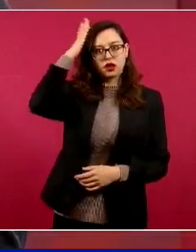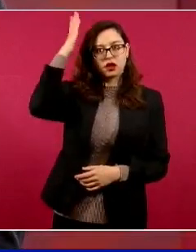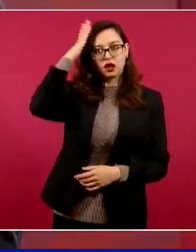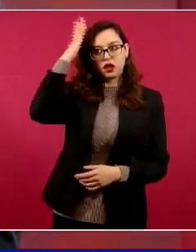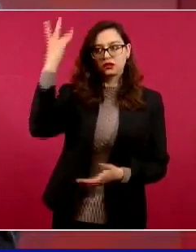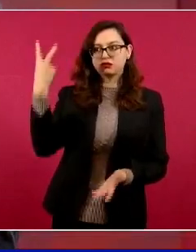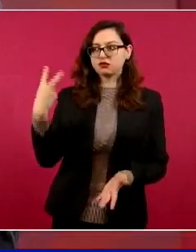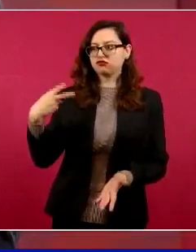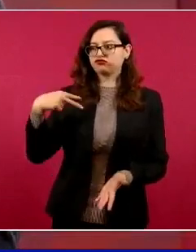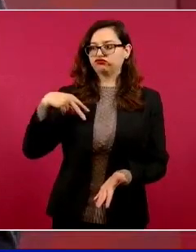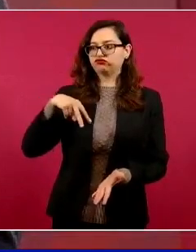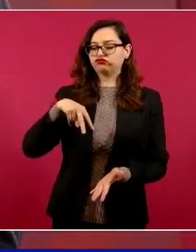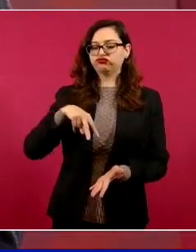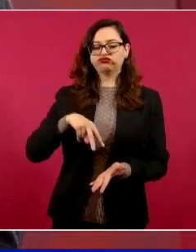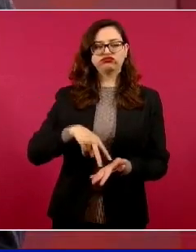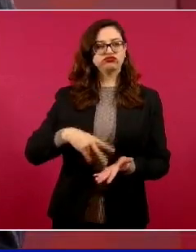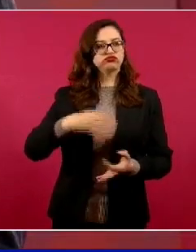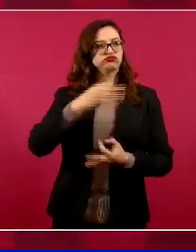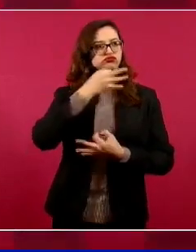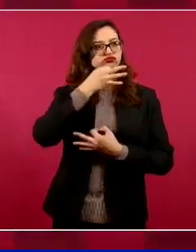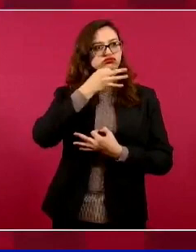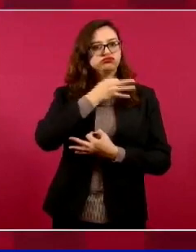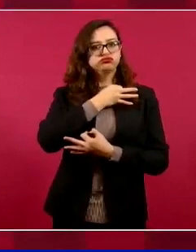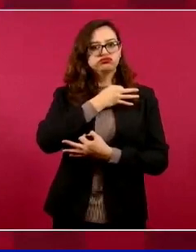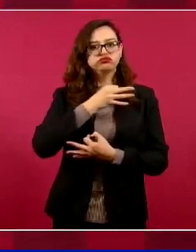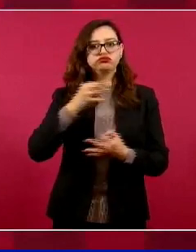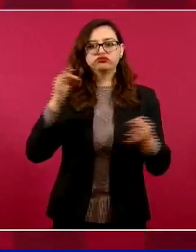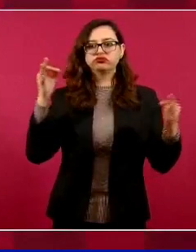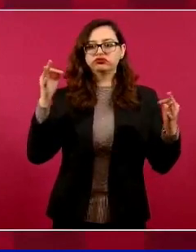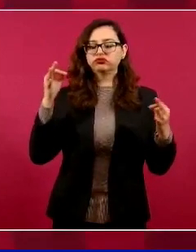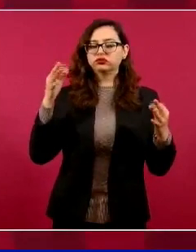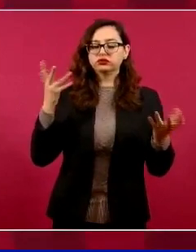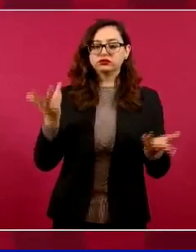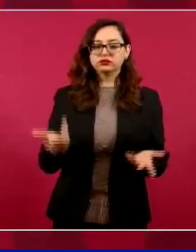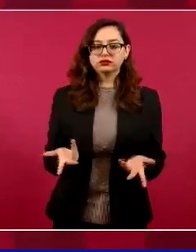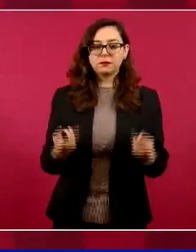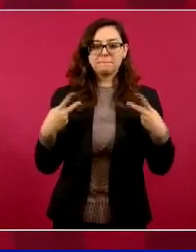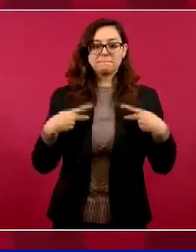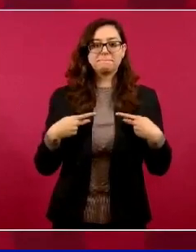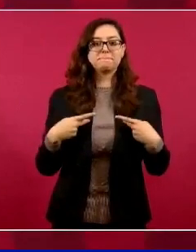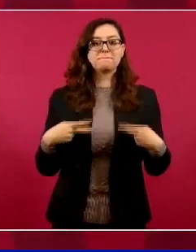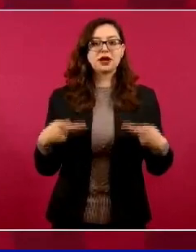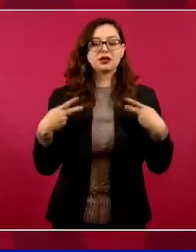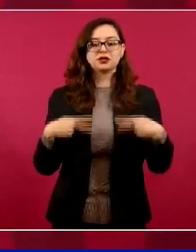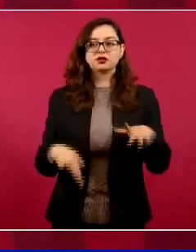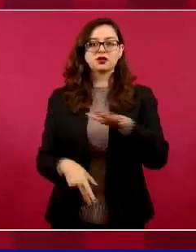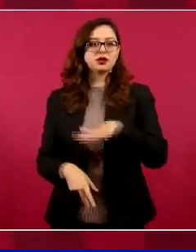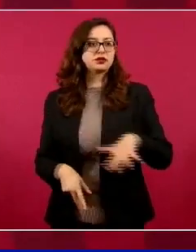pues ¿cómo está